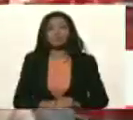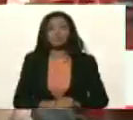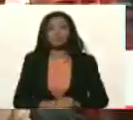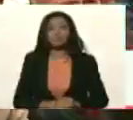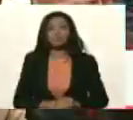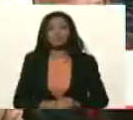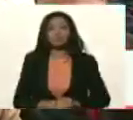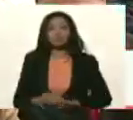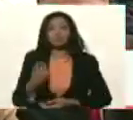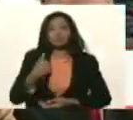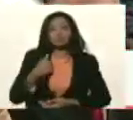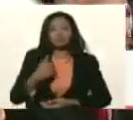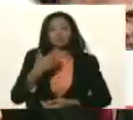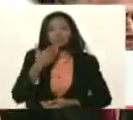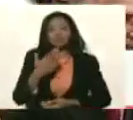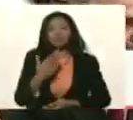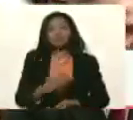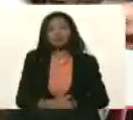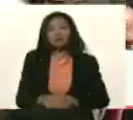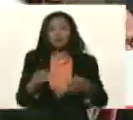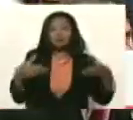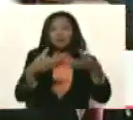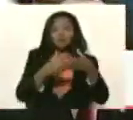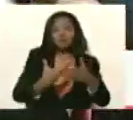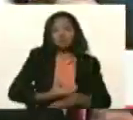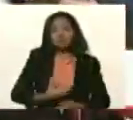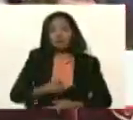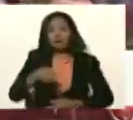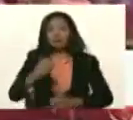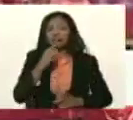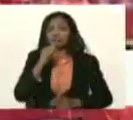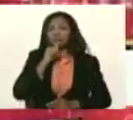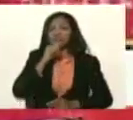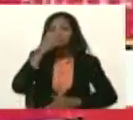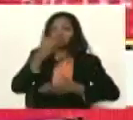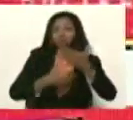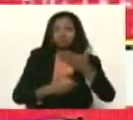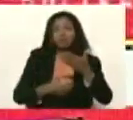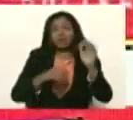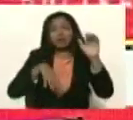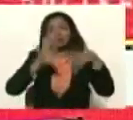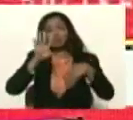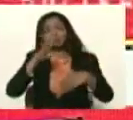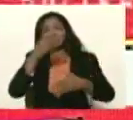Yo les pido a este grupo de alcaldes, aquí me pasa una lista de 14.